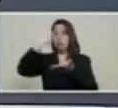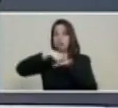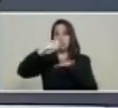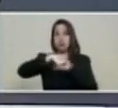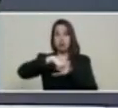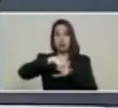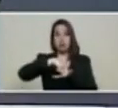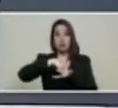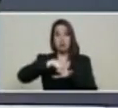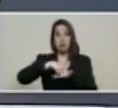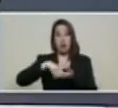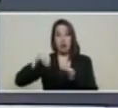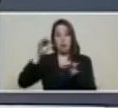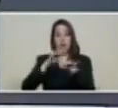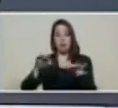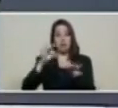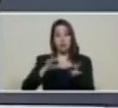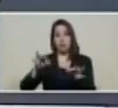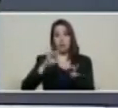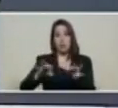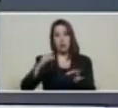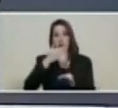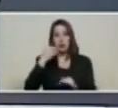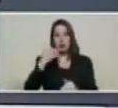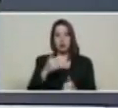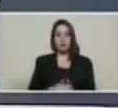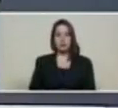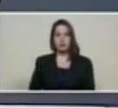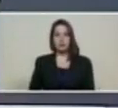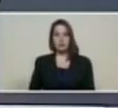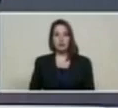operar para enviar su remesa